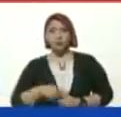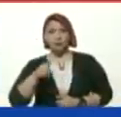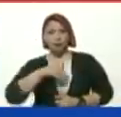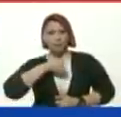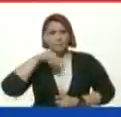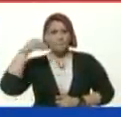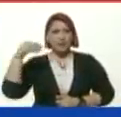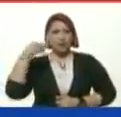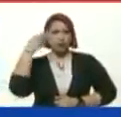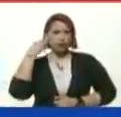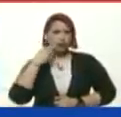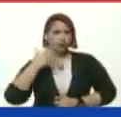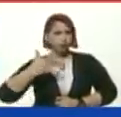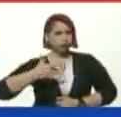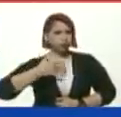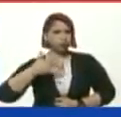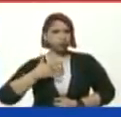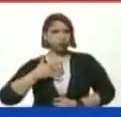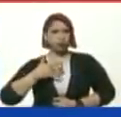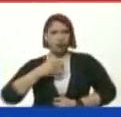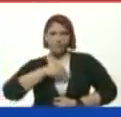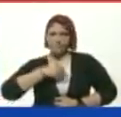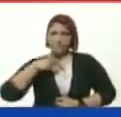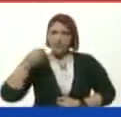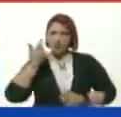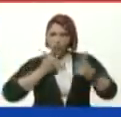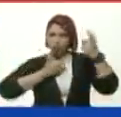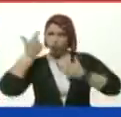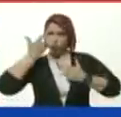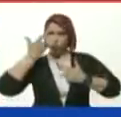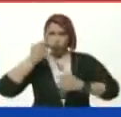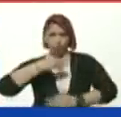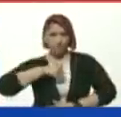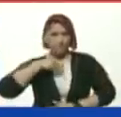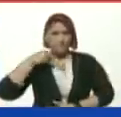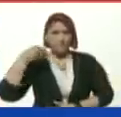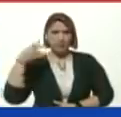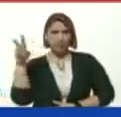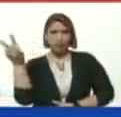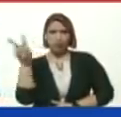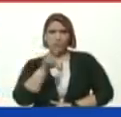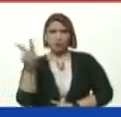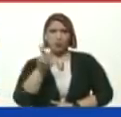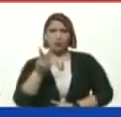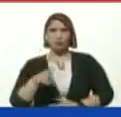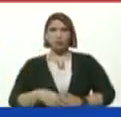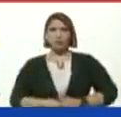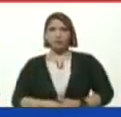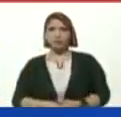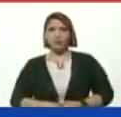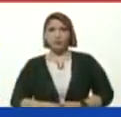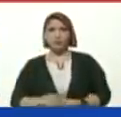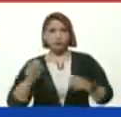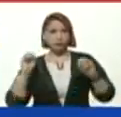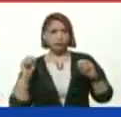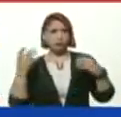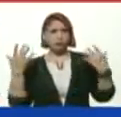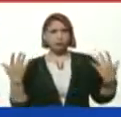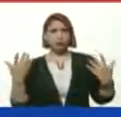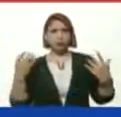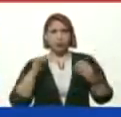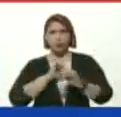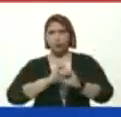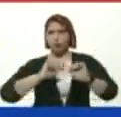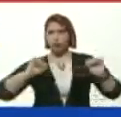espíritu bolivariano El espíritu Chavista El espíritu Venezolano De lograr lo imposible